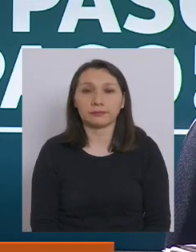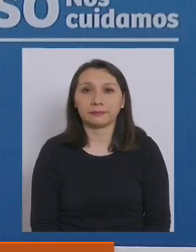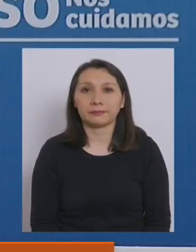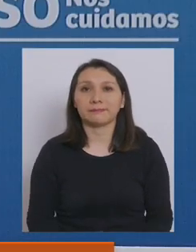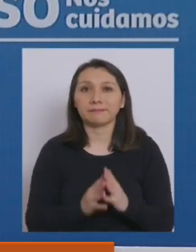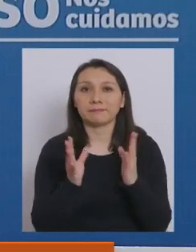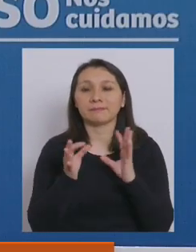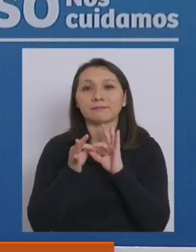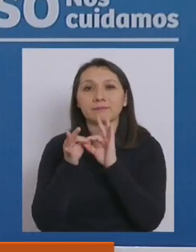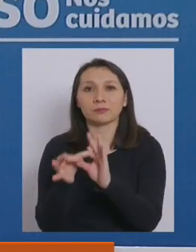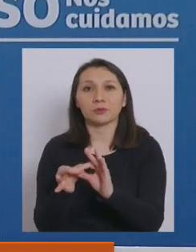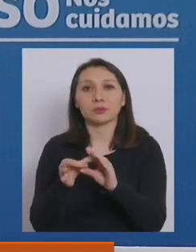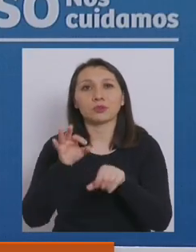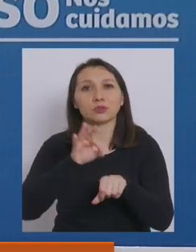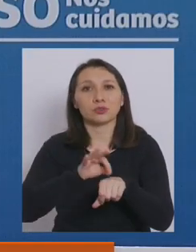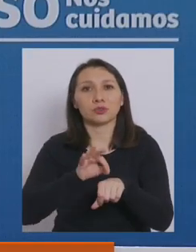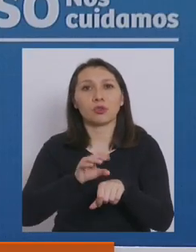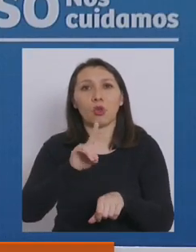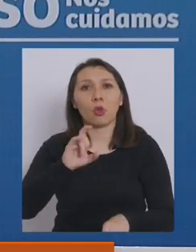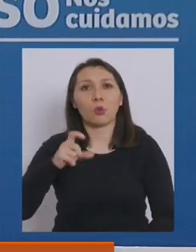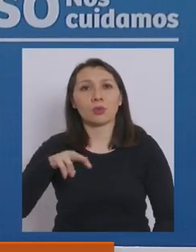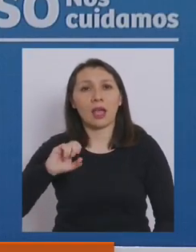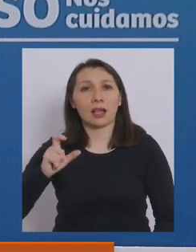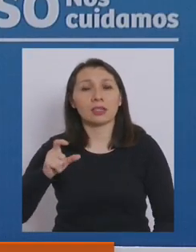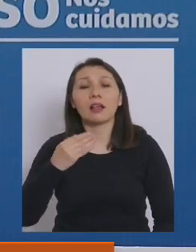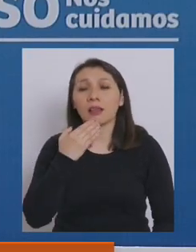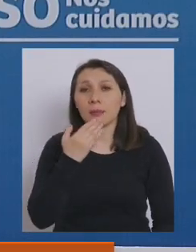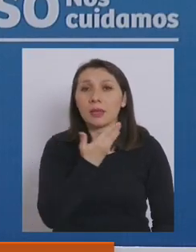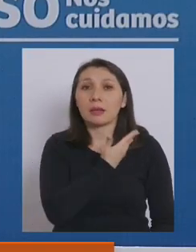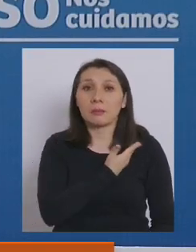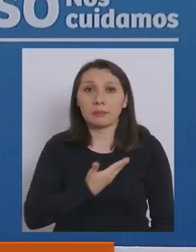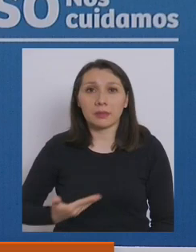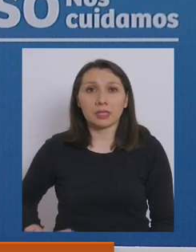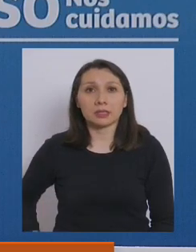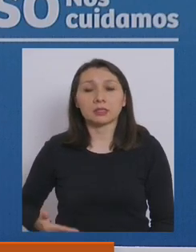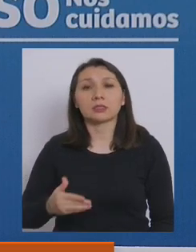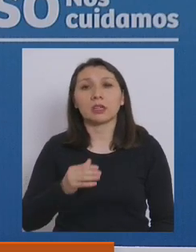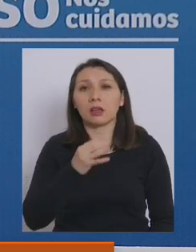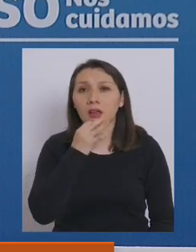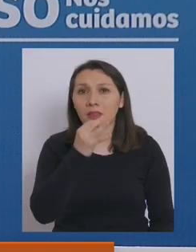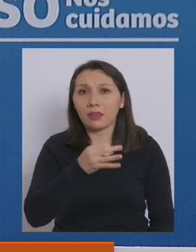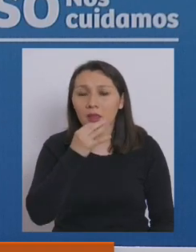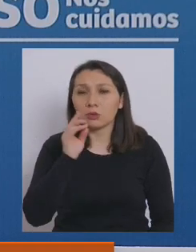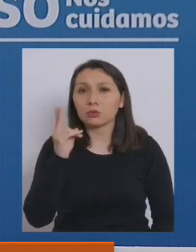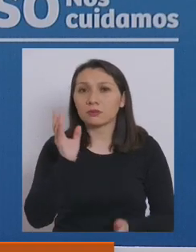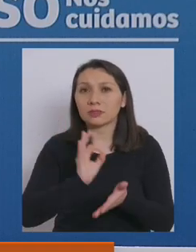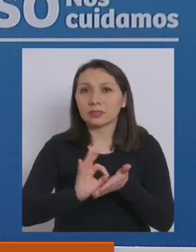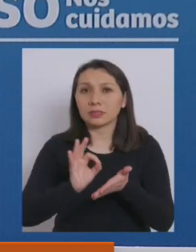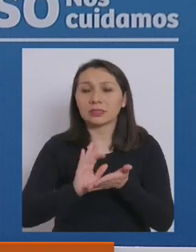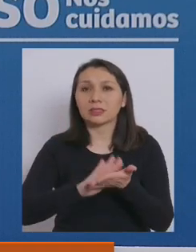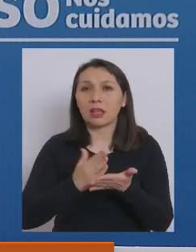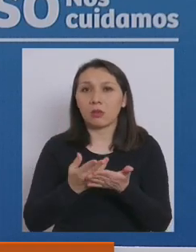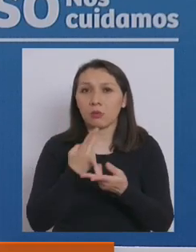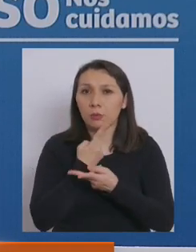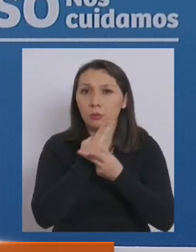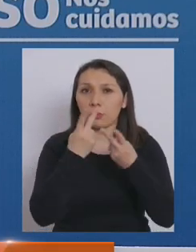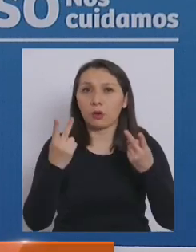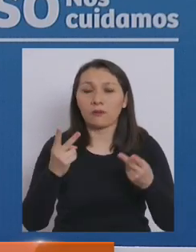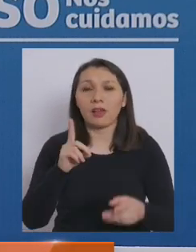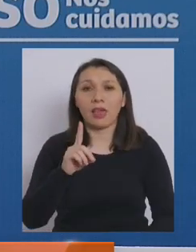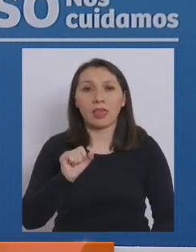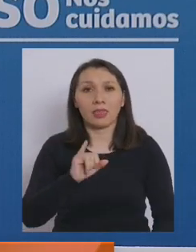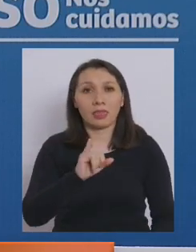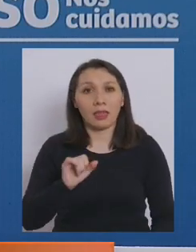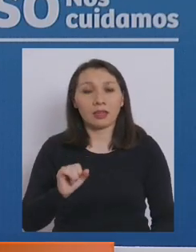Muchas gracias, doctor Duñac. El presidente también hoy día ha dado instrucciones a la subsecretaria de Salud Pública, Paula